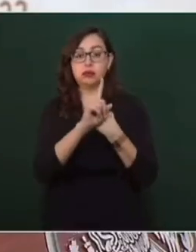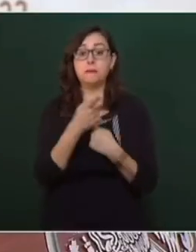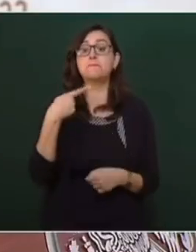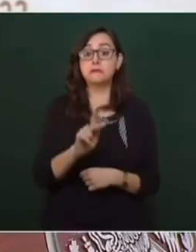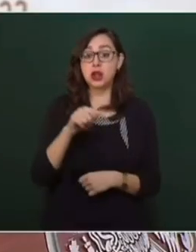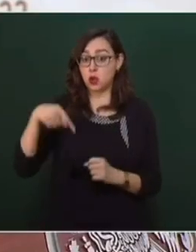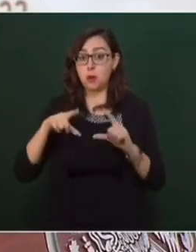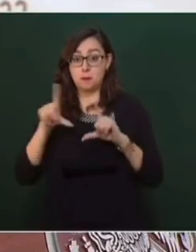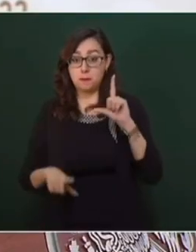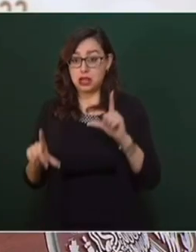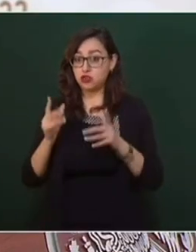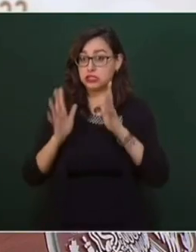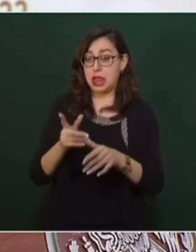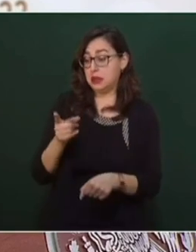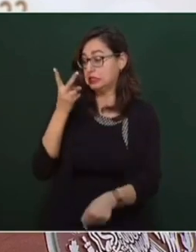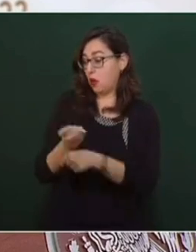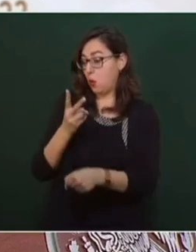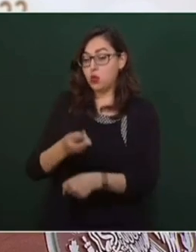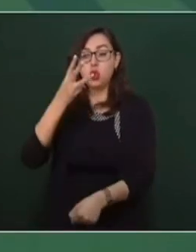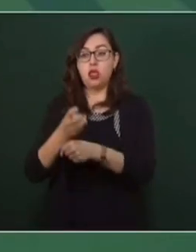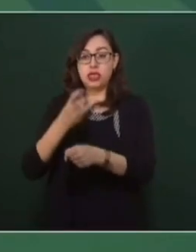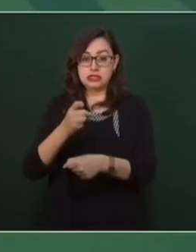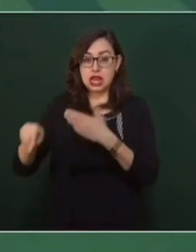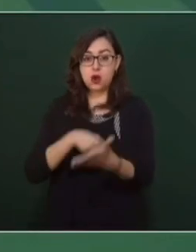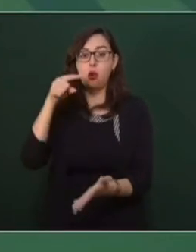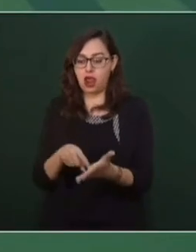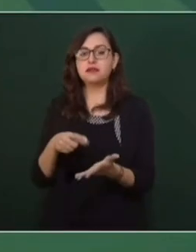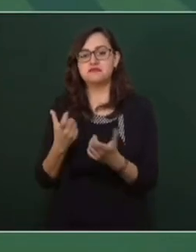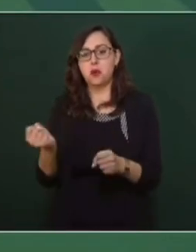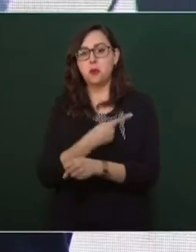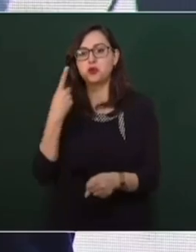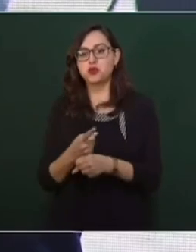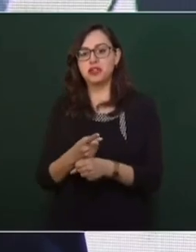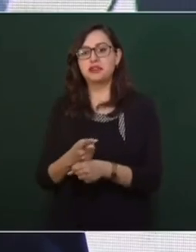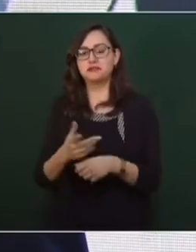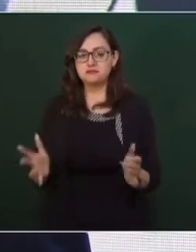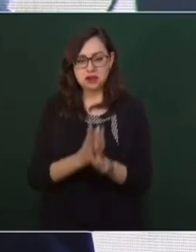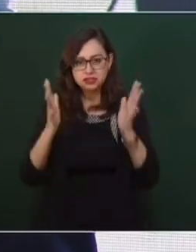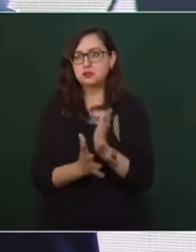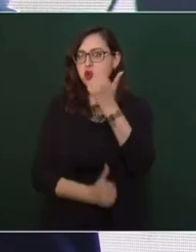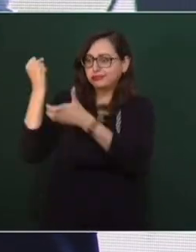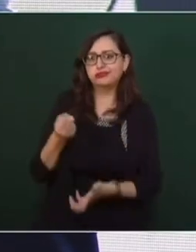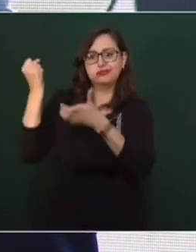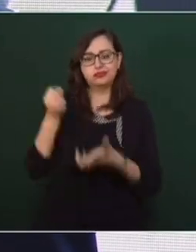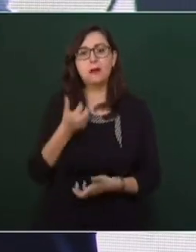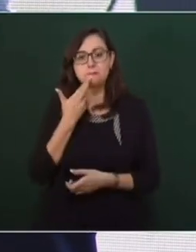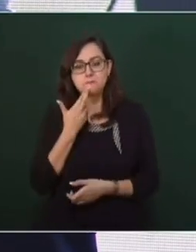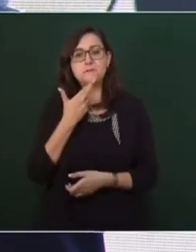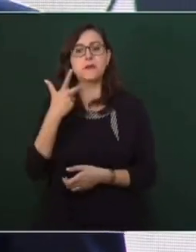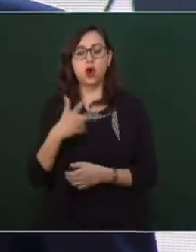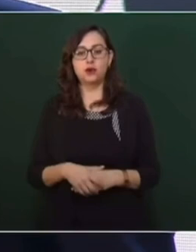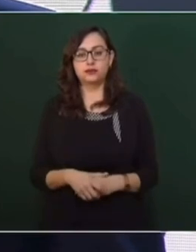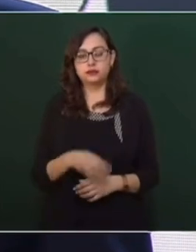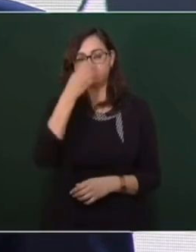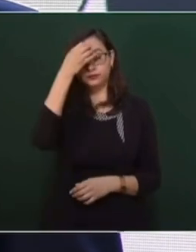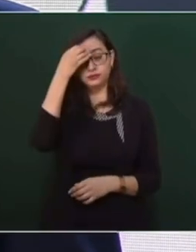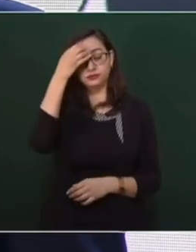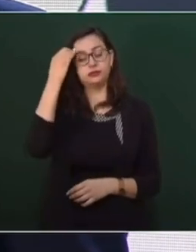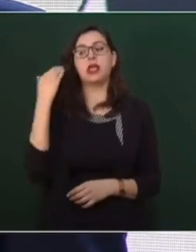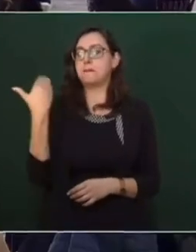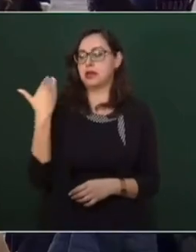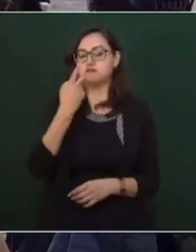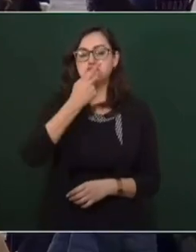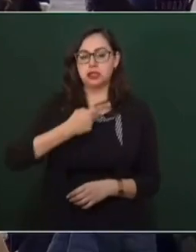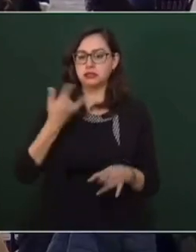en el segundo o tercer lugar, tercer país con más oportunidades para la inversión en el mundo. Acabo de tener ese